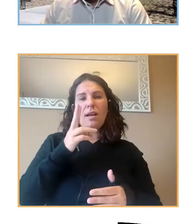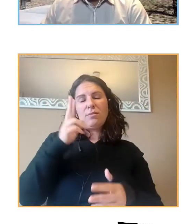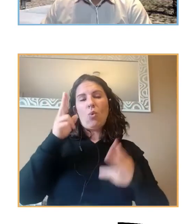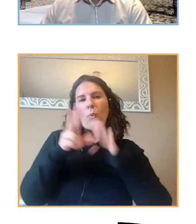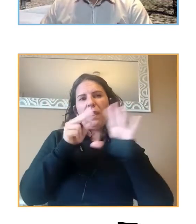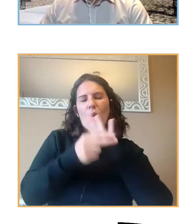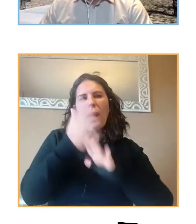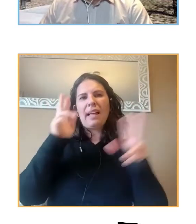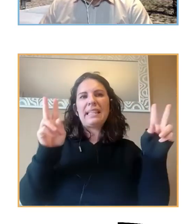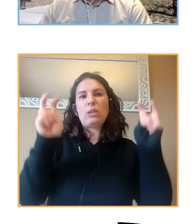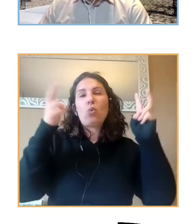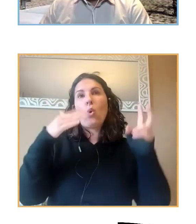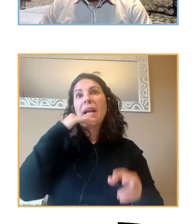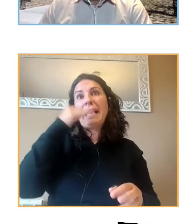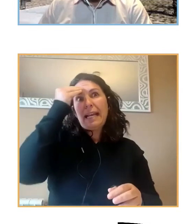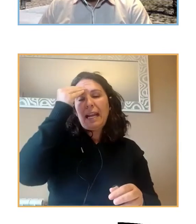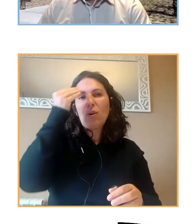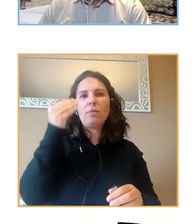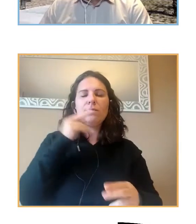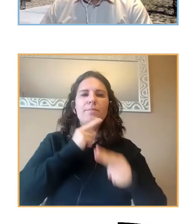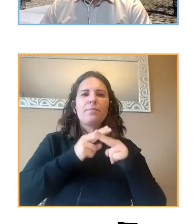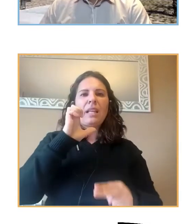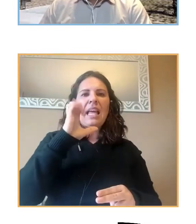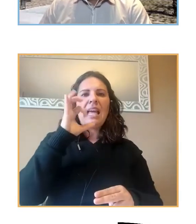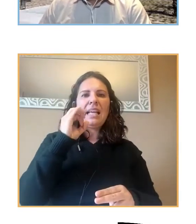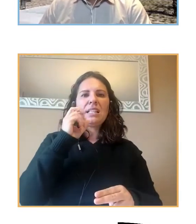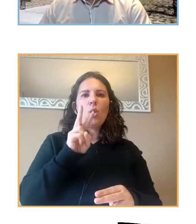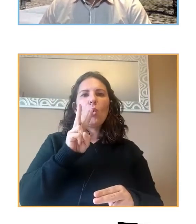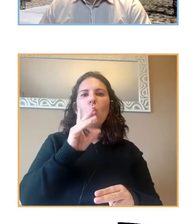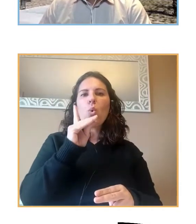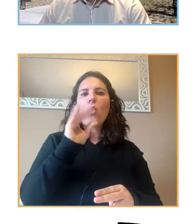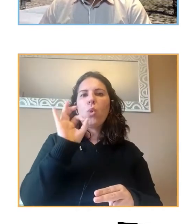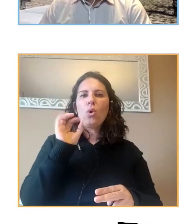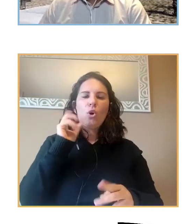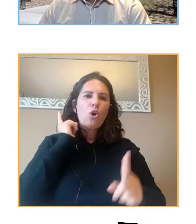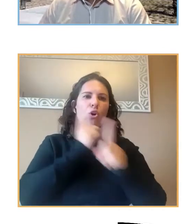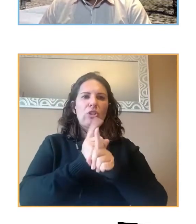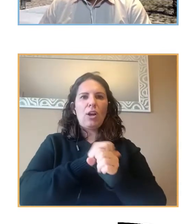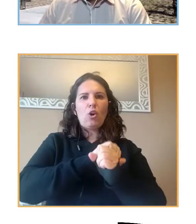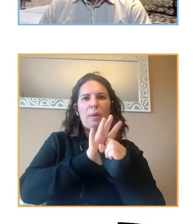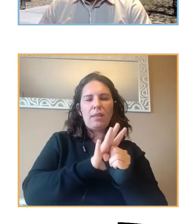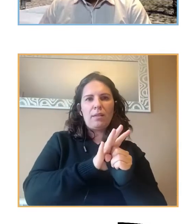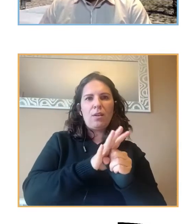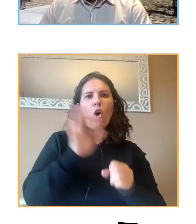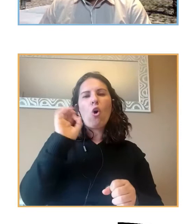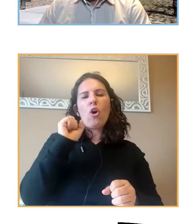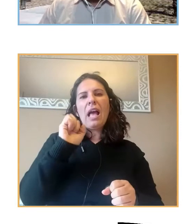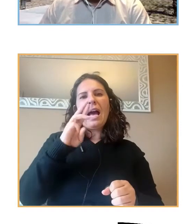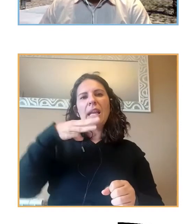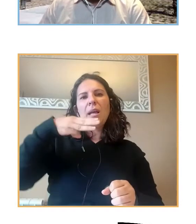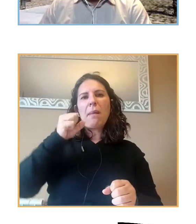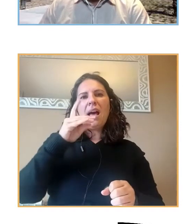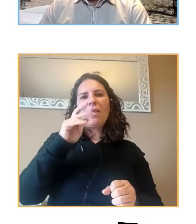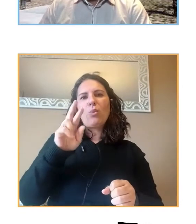seguramente escudo escudo contra el COVID o algo así pero ya veremos si es escudo o es armadura o qué cosa